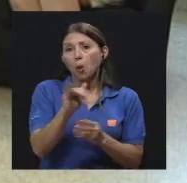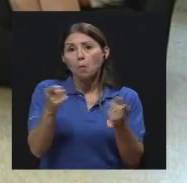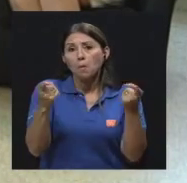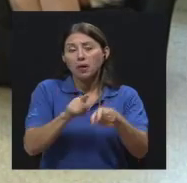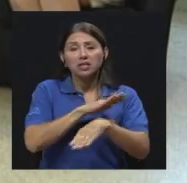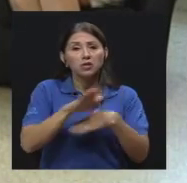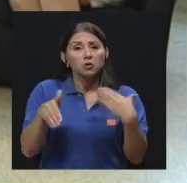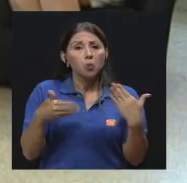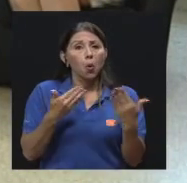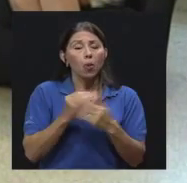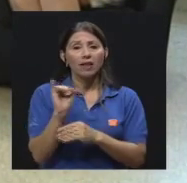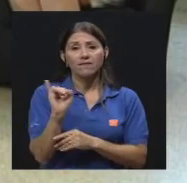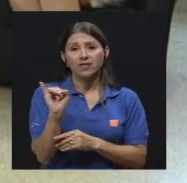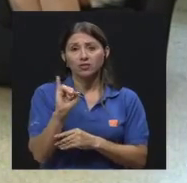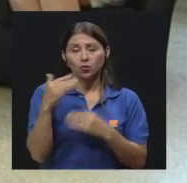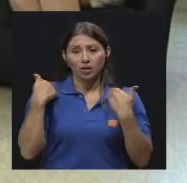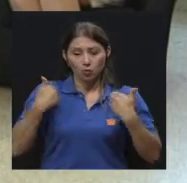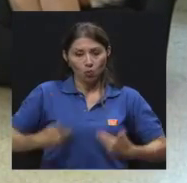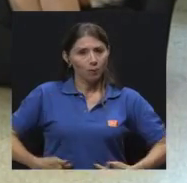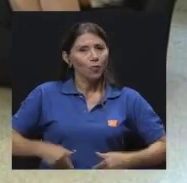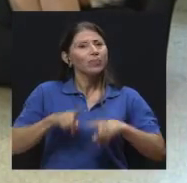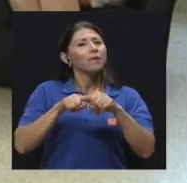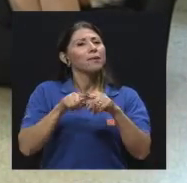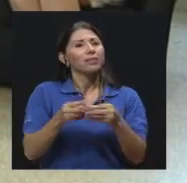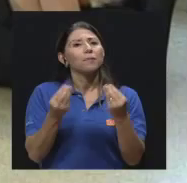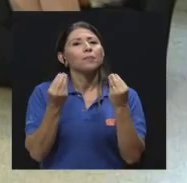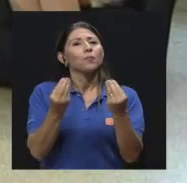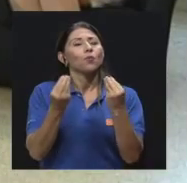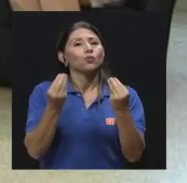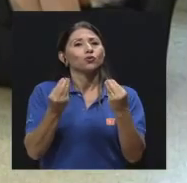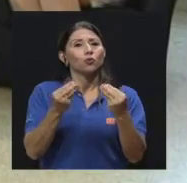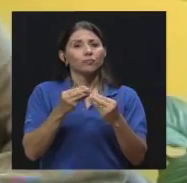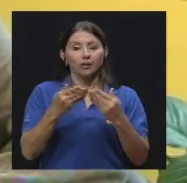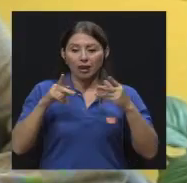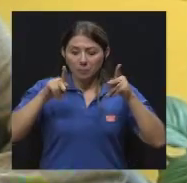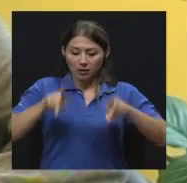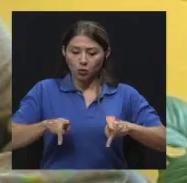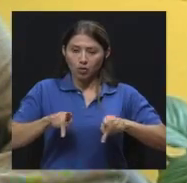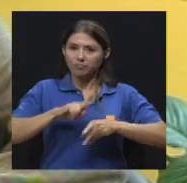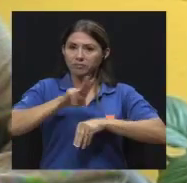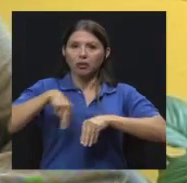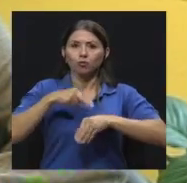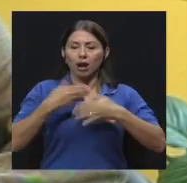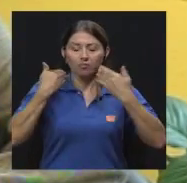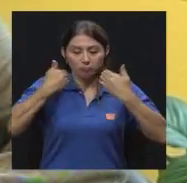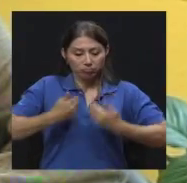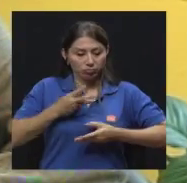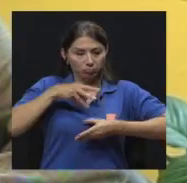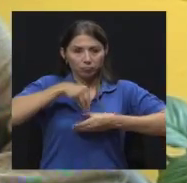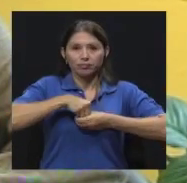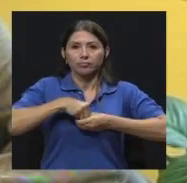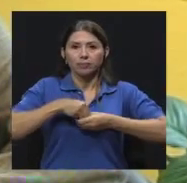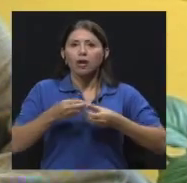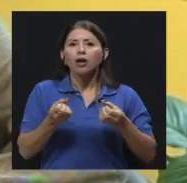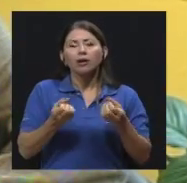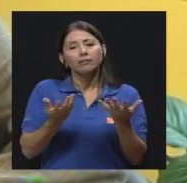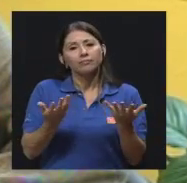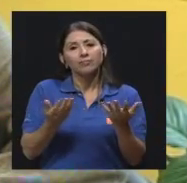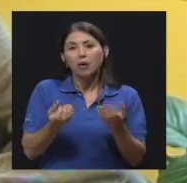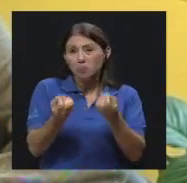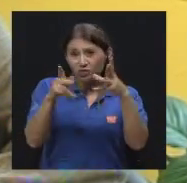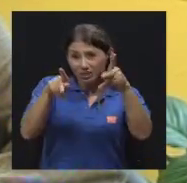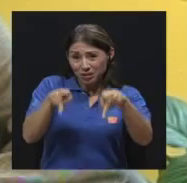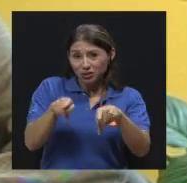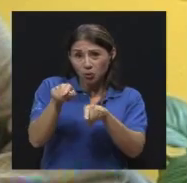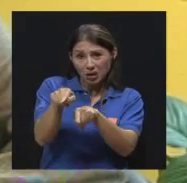en toda infección del cuerpo, depende mucho la inmunidad natural del individuo, ¿verdad? Y muchos pacientes, a pesar de que uno